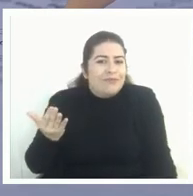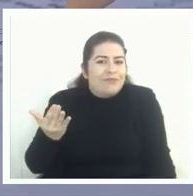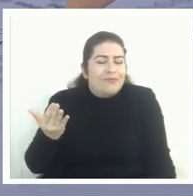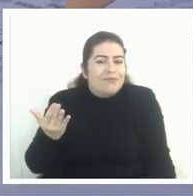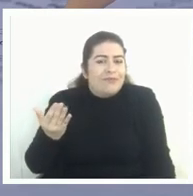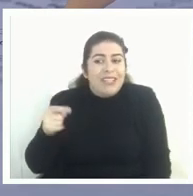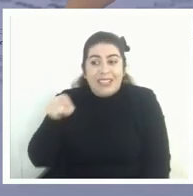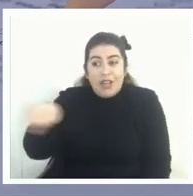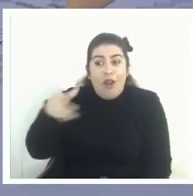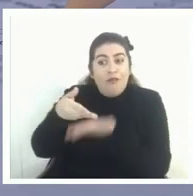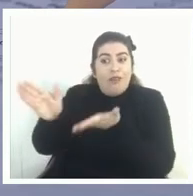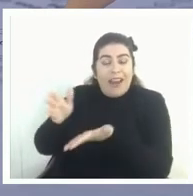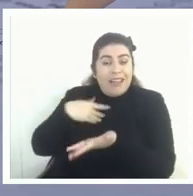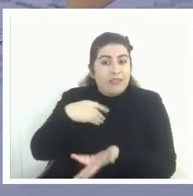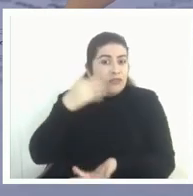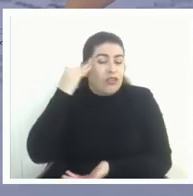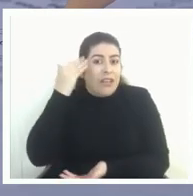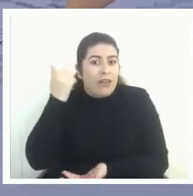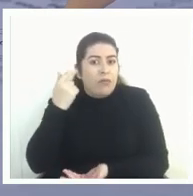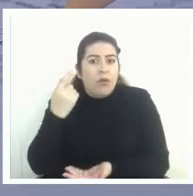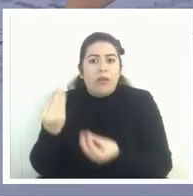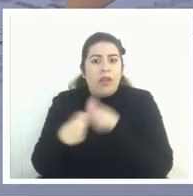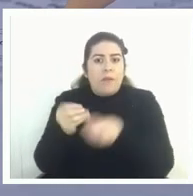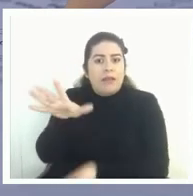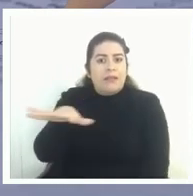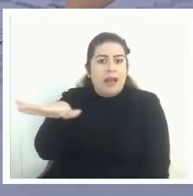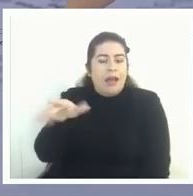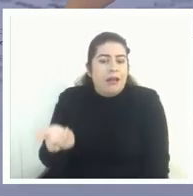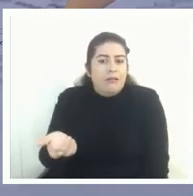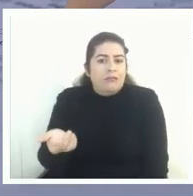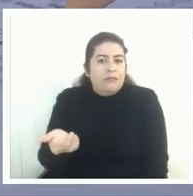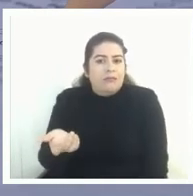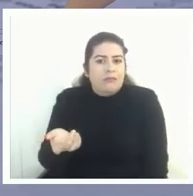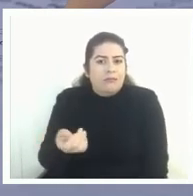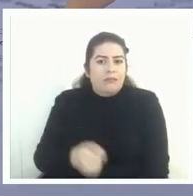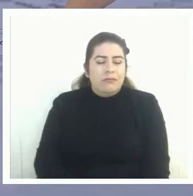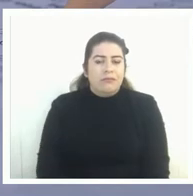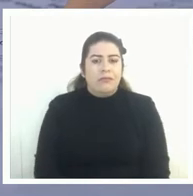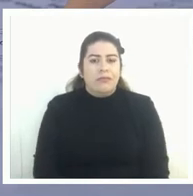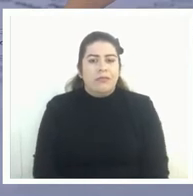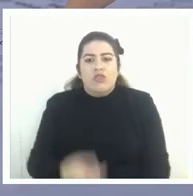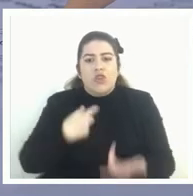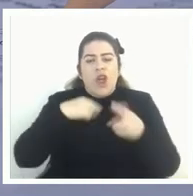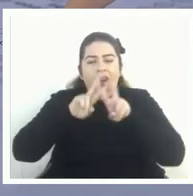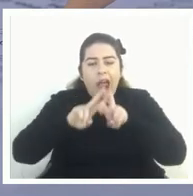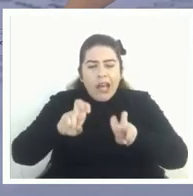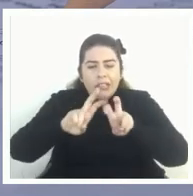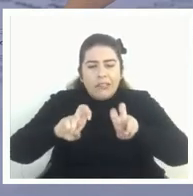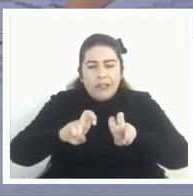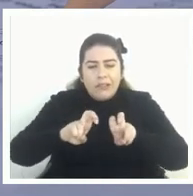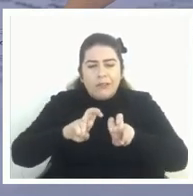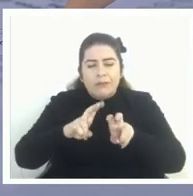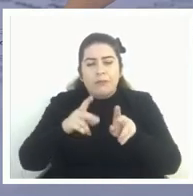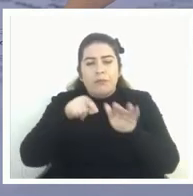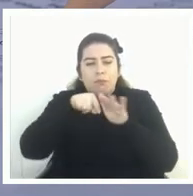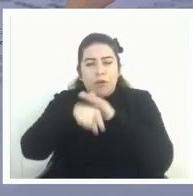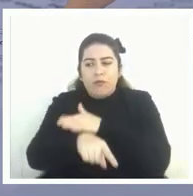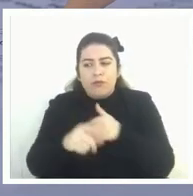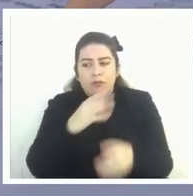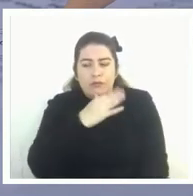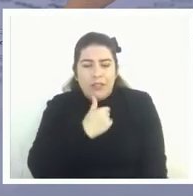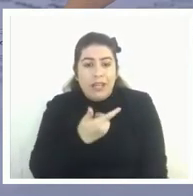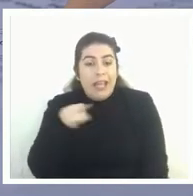sabemos no lo hemos estudiado no no hemos tenido unos análisis tan finos este sistema